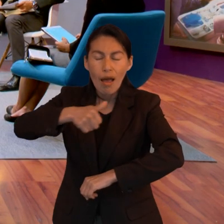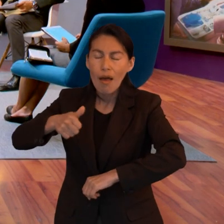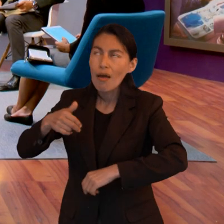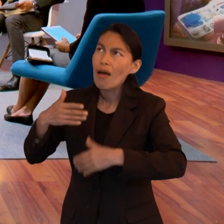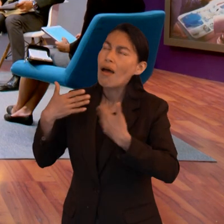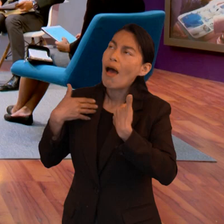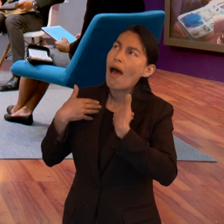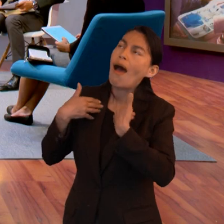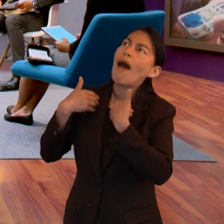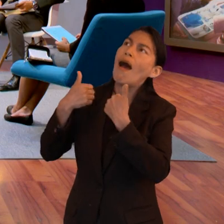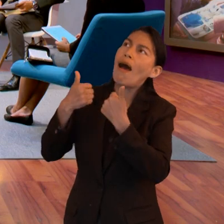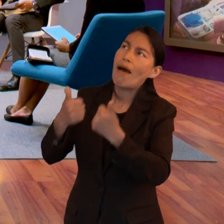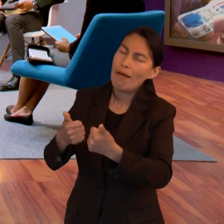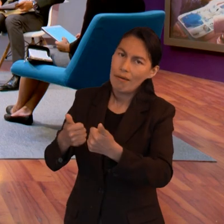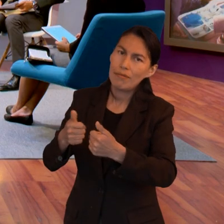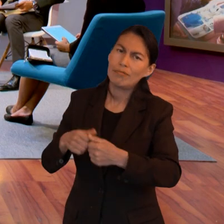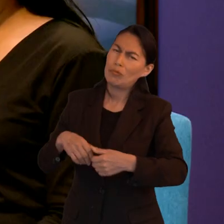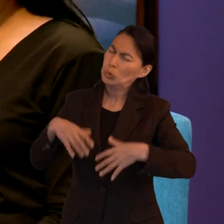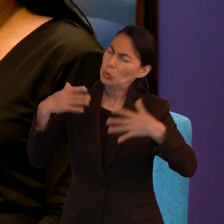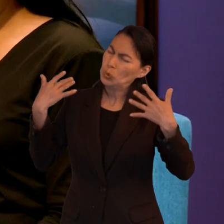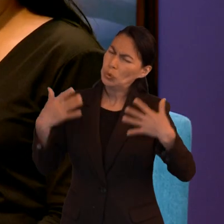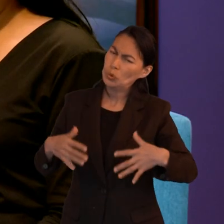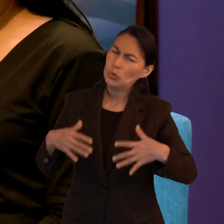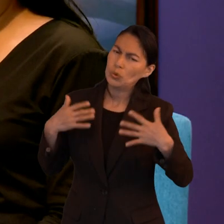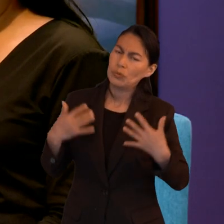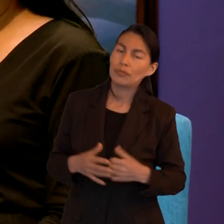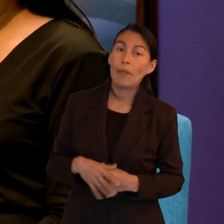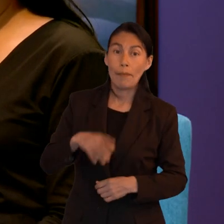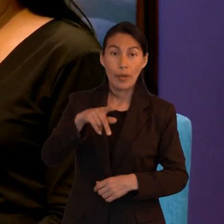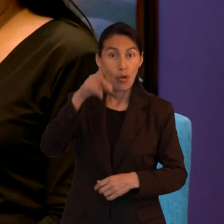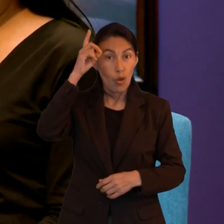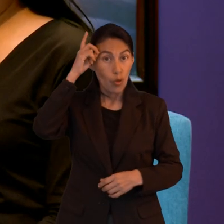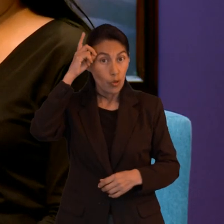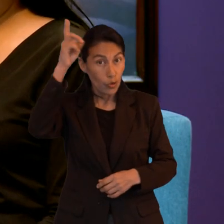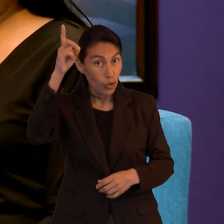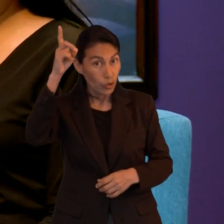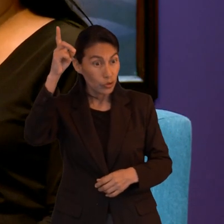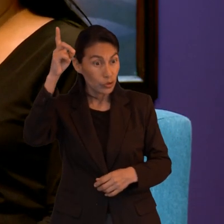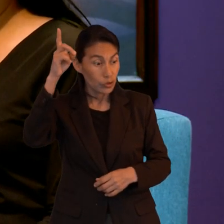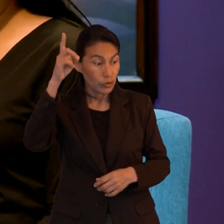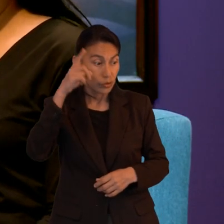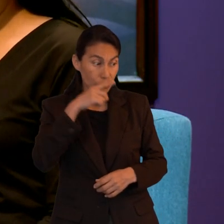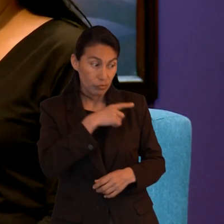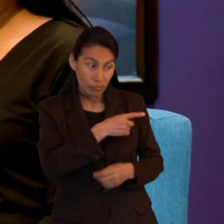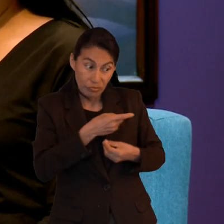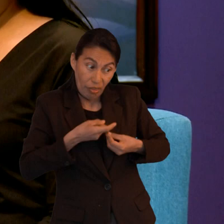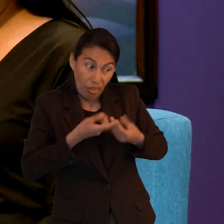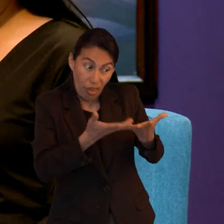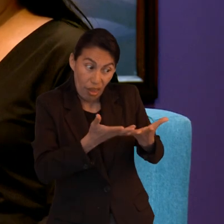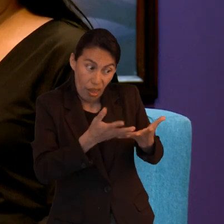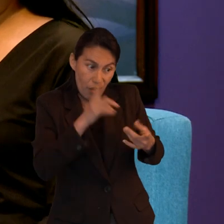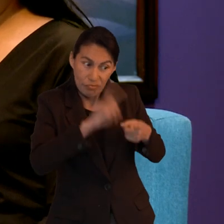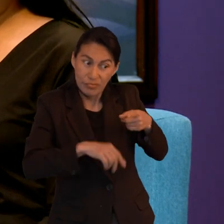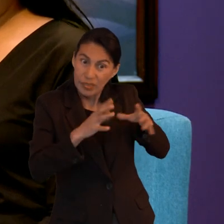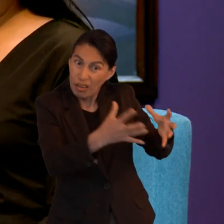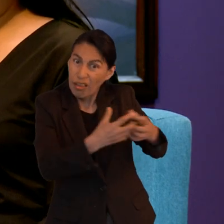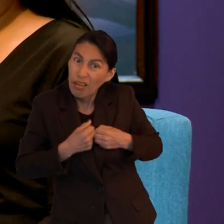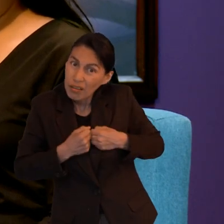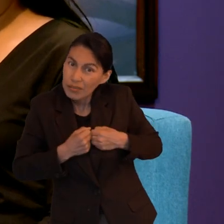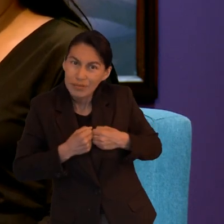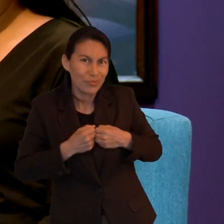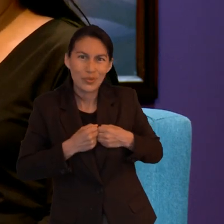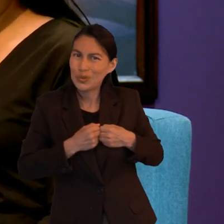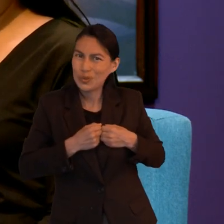testimonios son abundantes sin embargo Dios jamás ha quitado la posibilidad de dudar nuestra fe debe reposar sobre